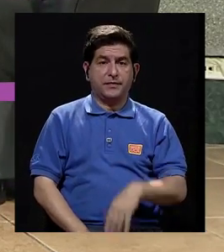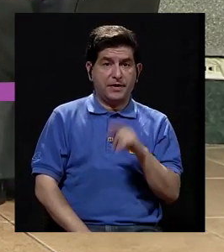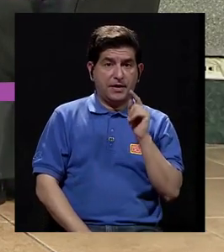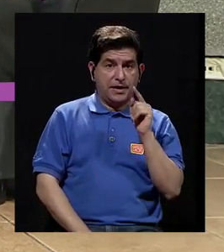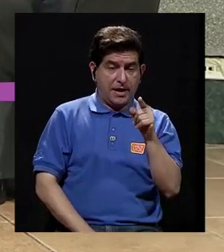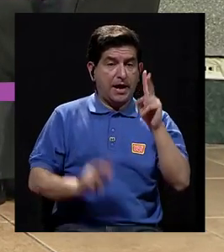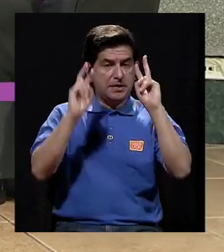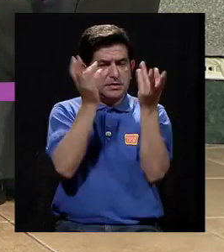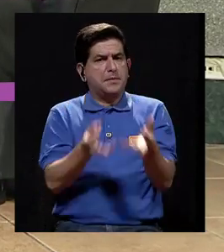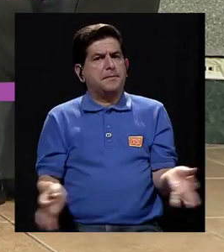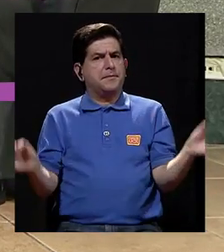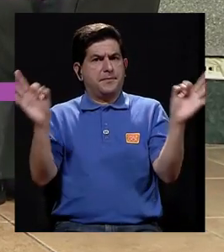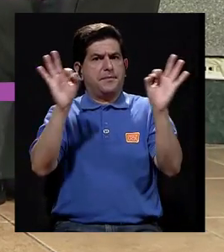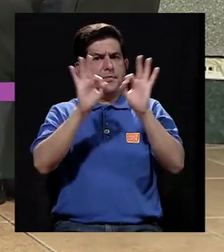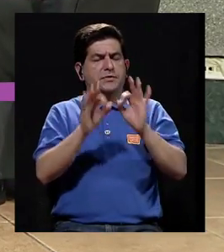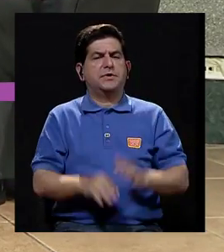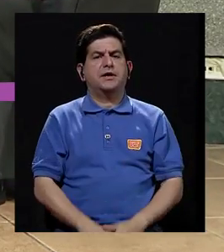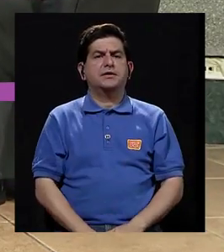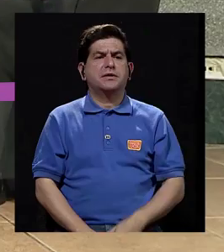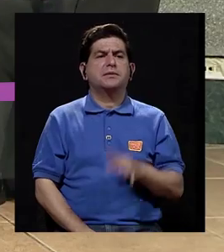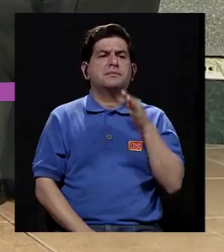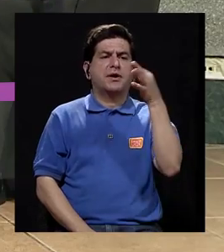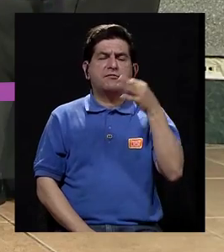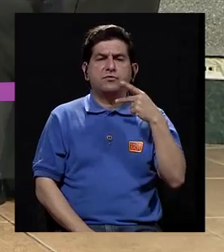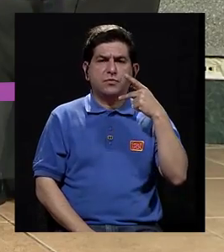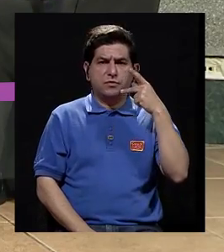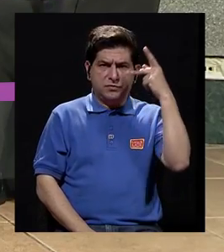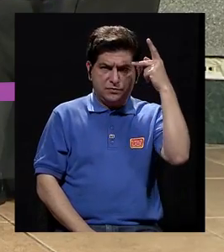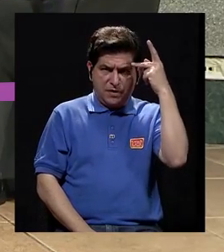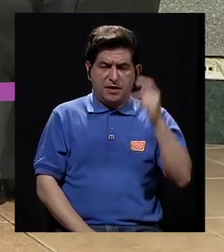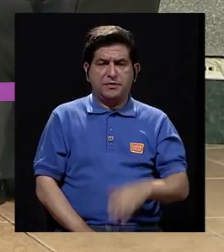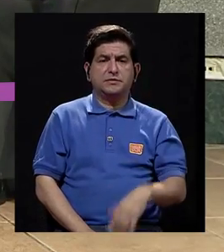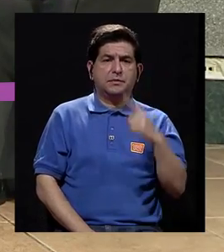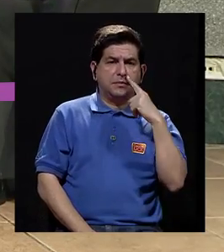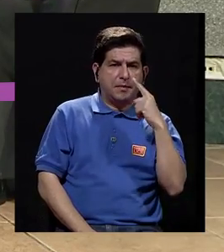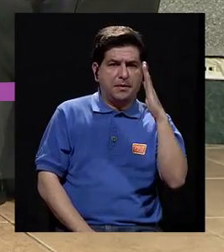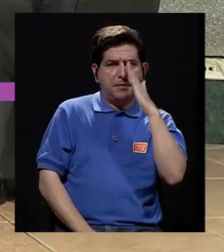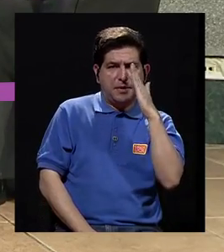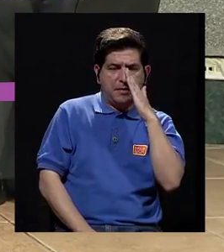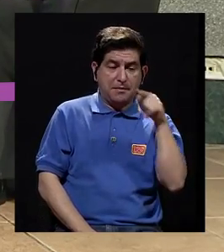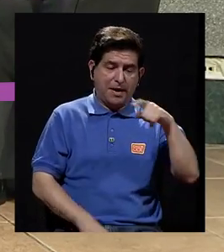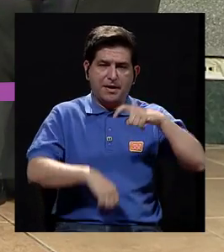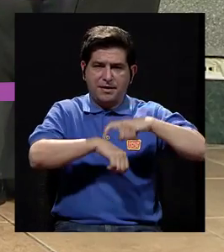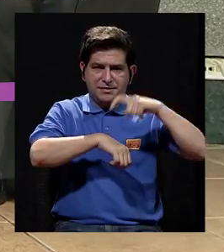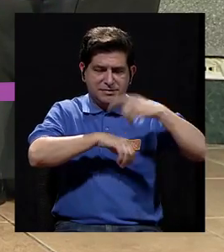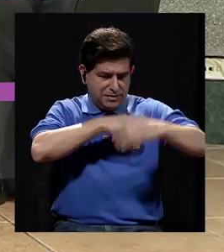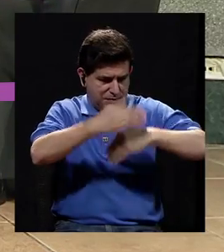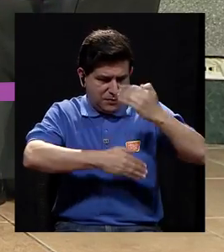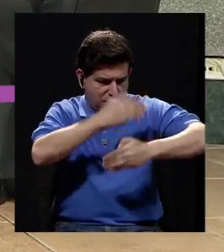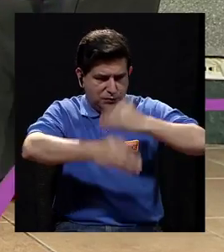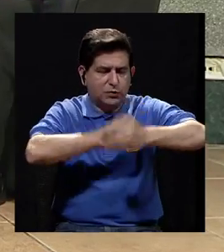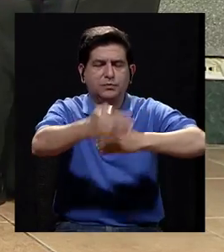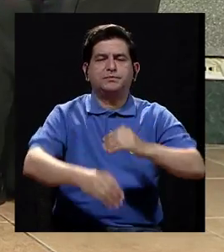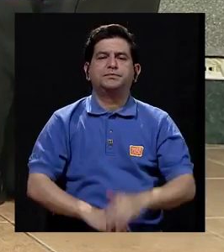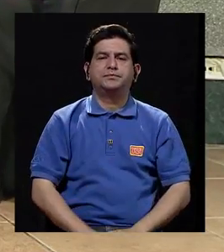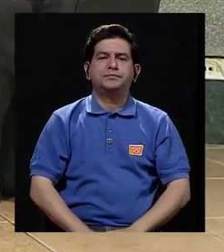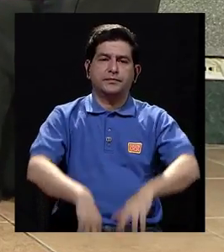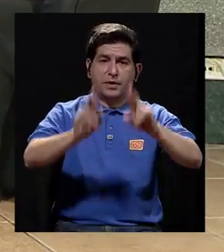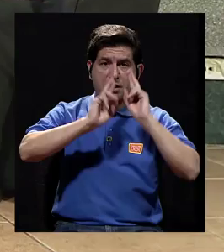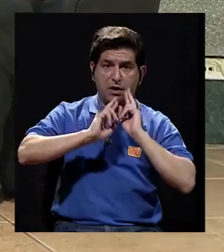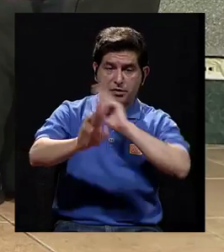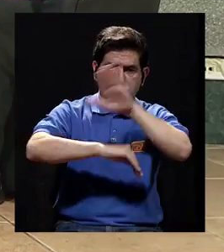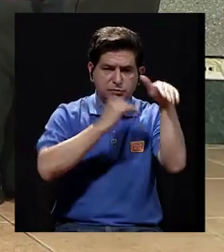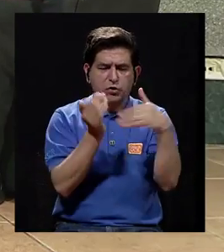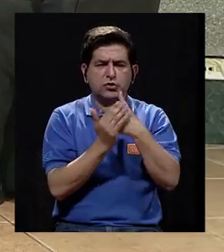es un tema importante para los futuros padres y madres que están pasando por este proceso. Para